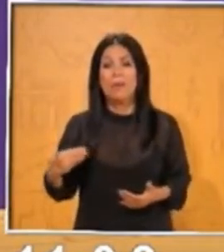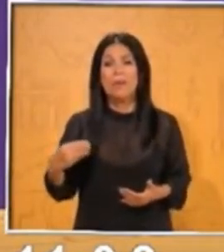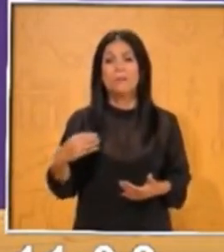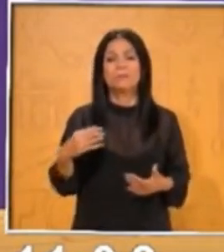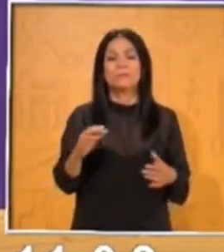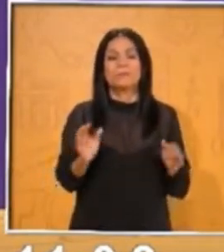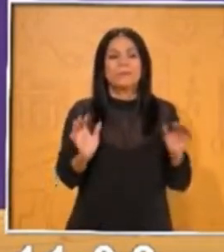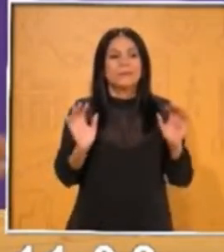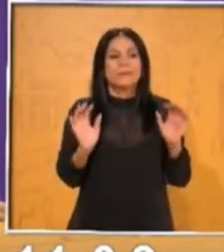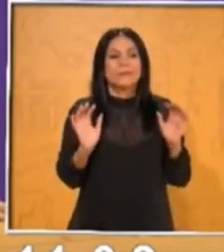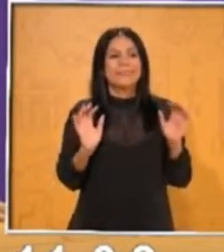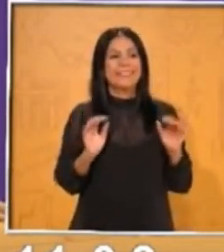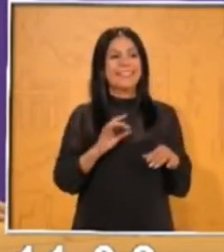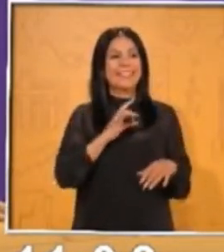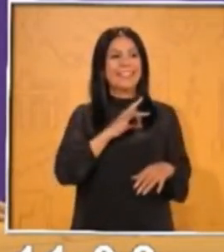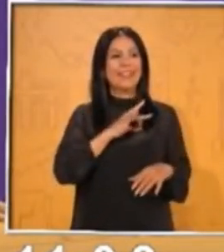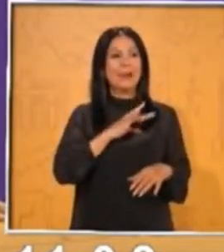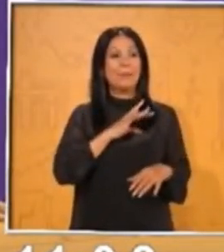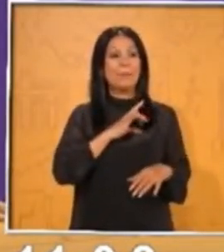¡Híjole!